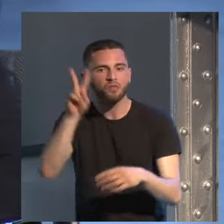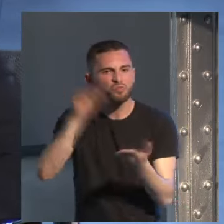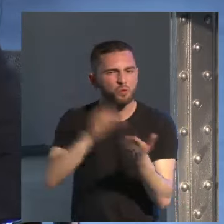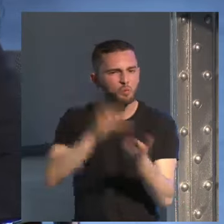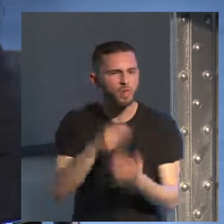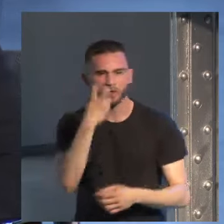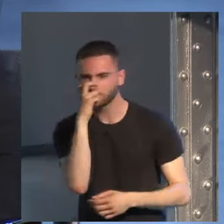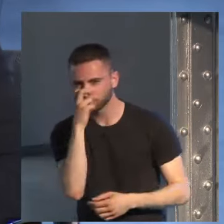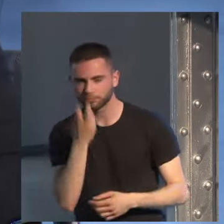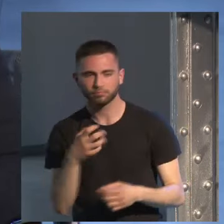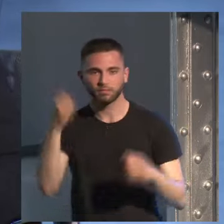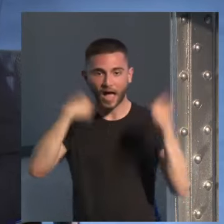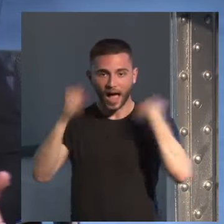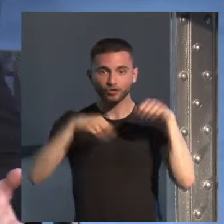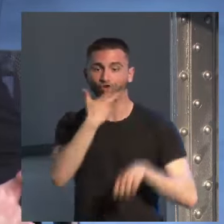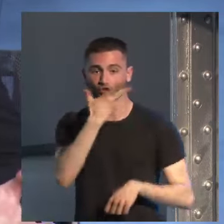Conocí a actores.